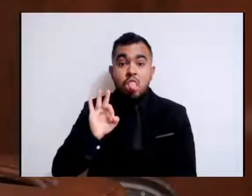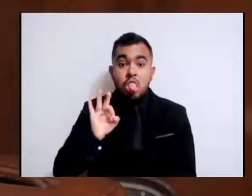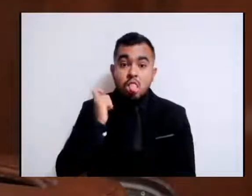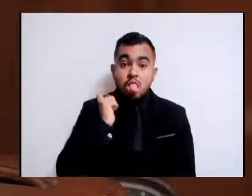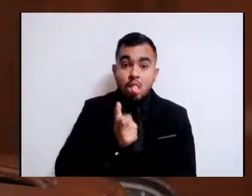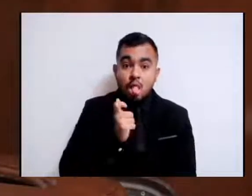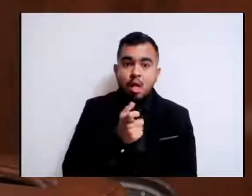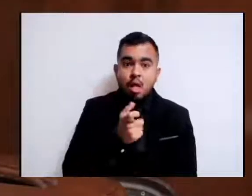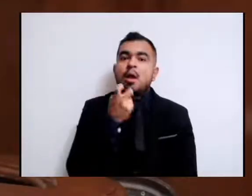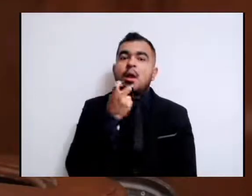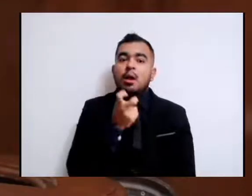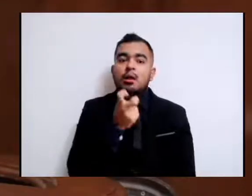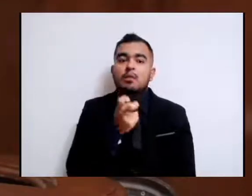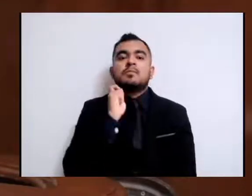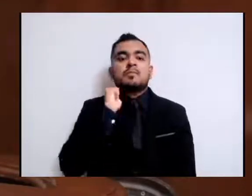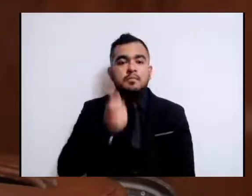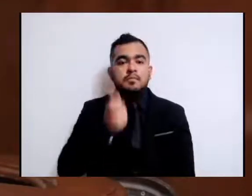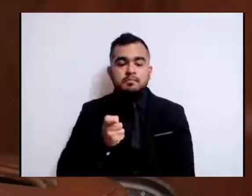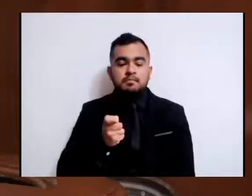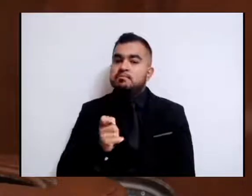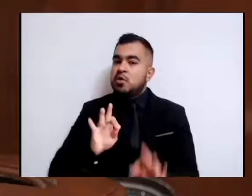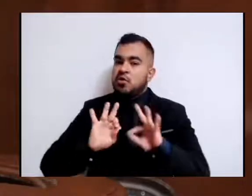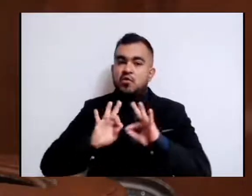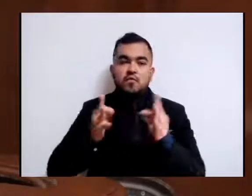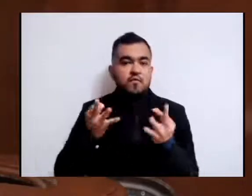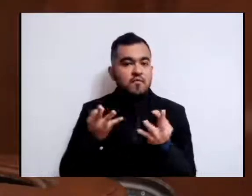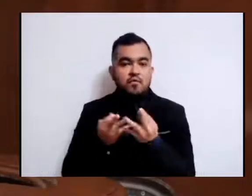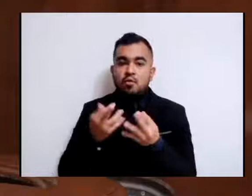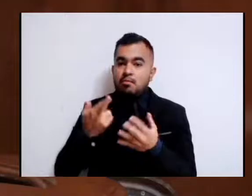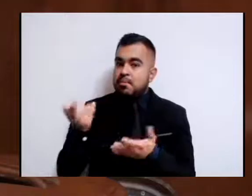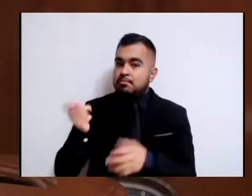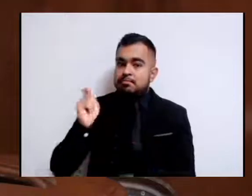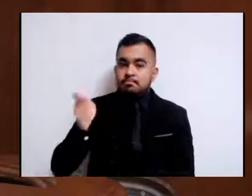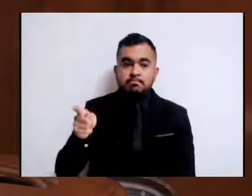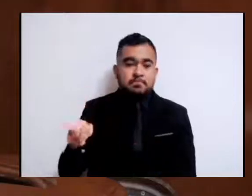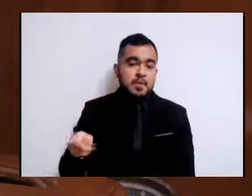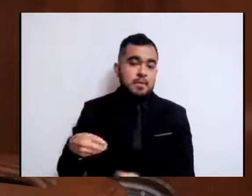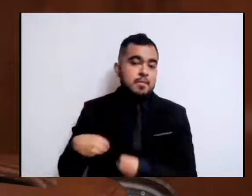que afecta la forma de vida y desarrollo de los menores.